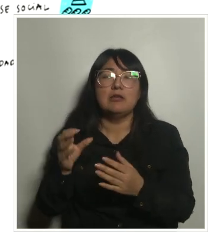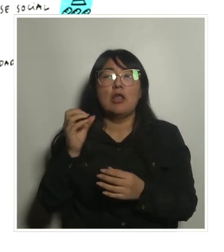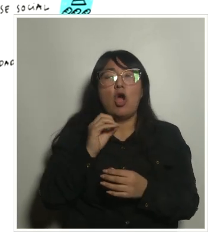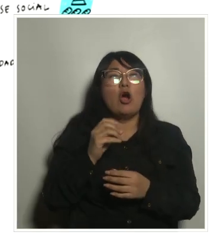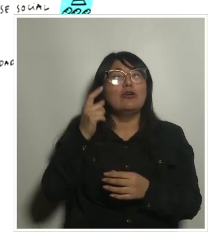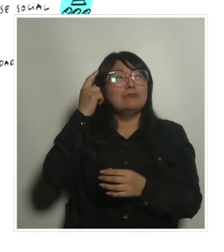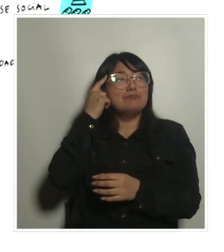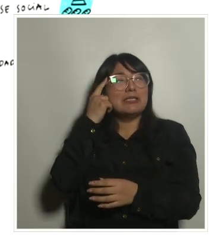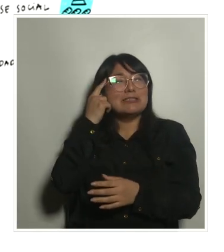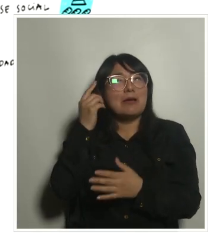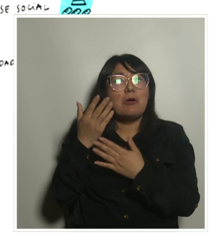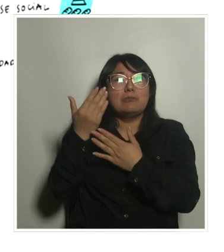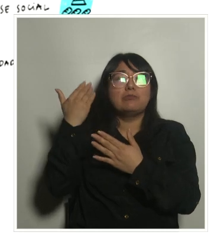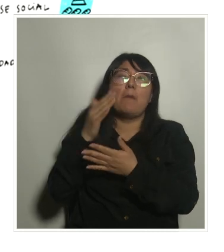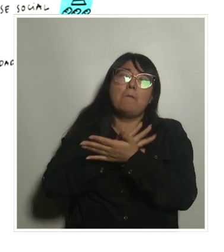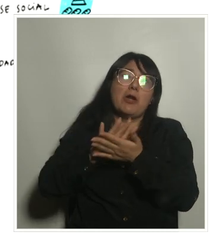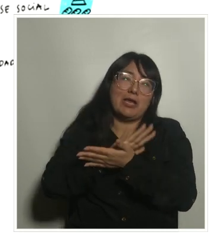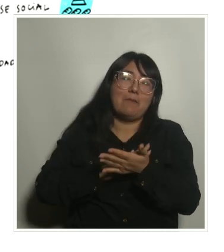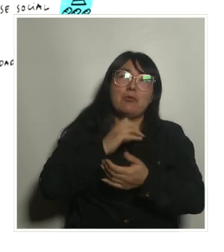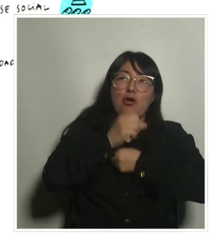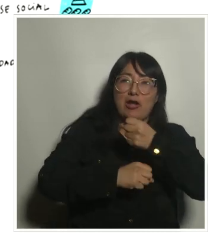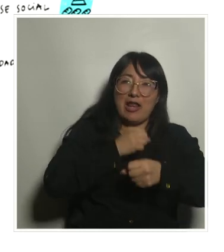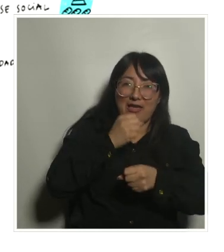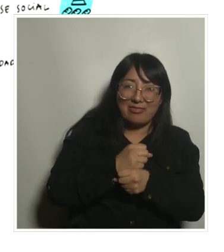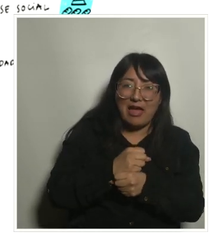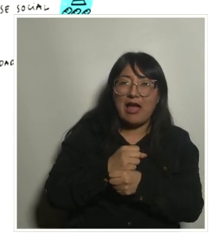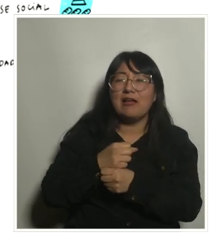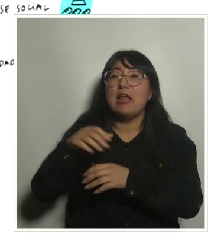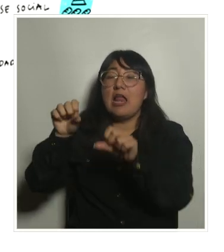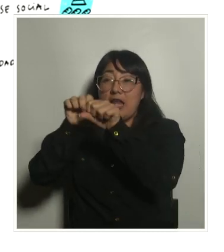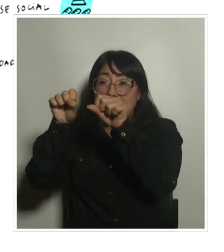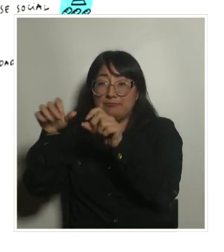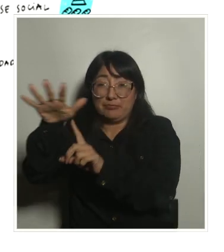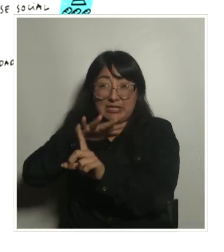variables, como son la edad, la clase social, etc.,